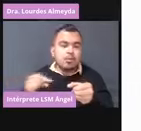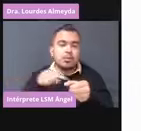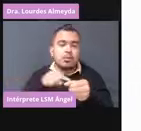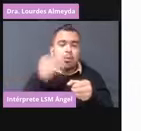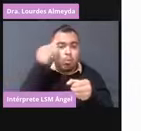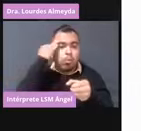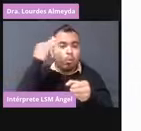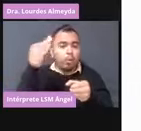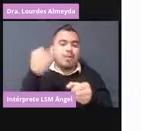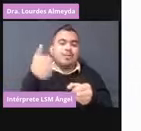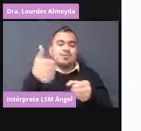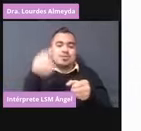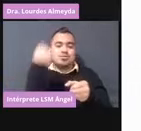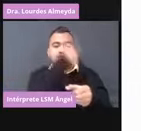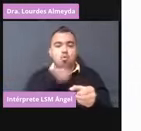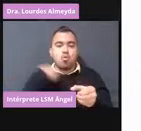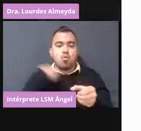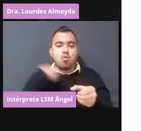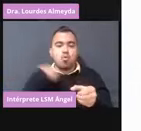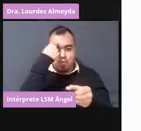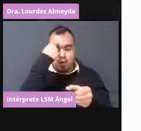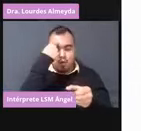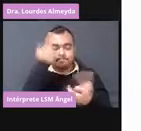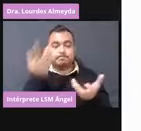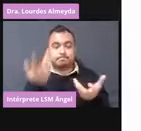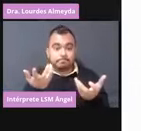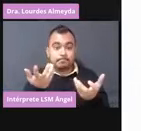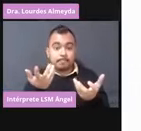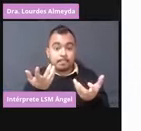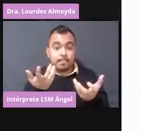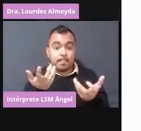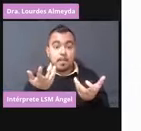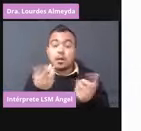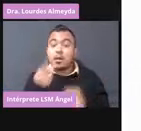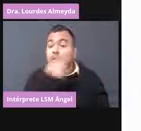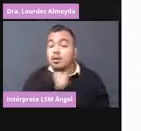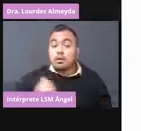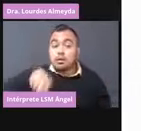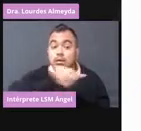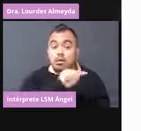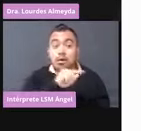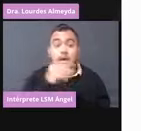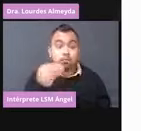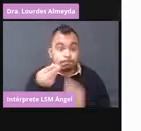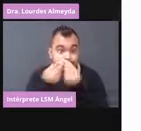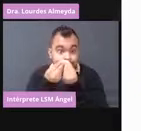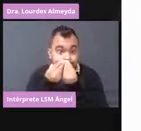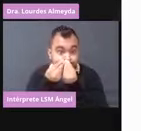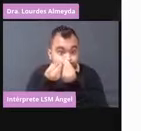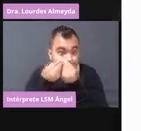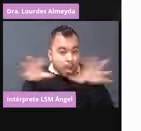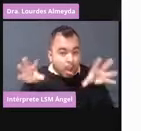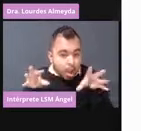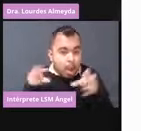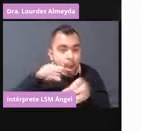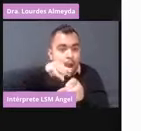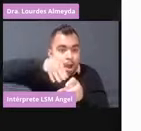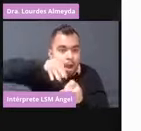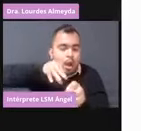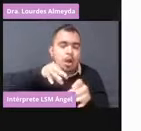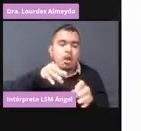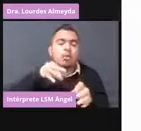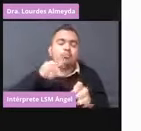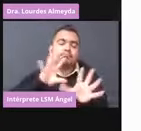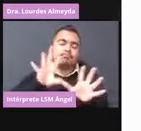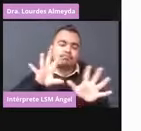es... No nos vamos a desperdiciar ningún frasco. No se nos van a quedar dosis porque